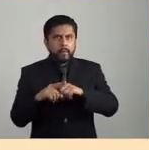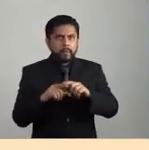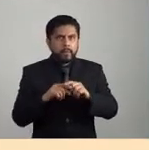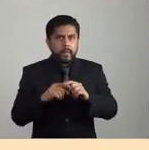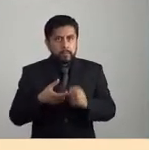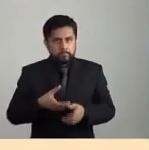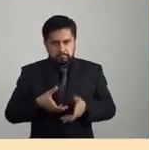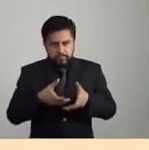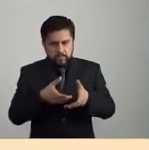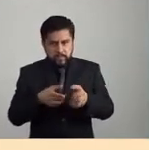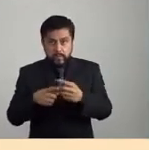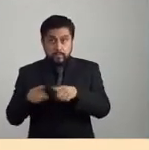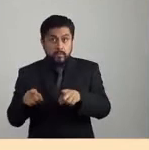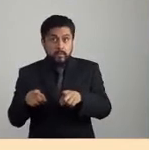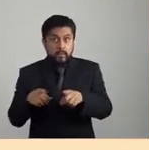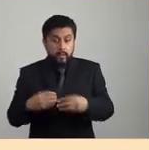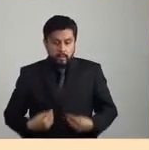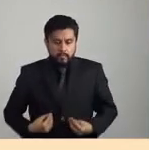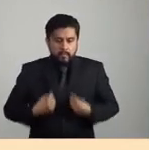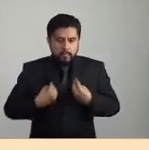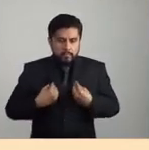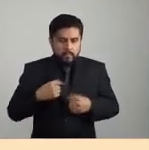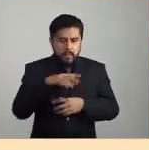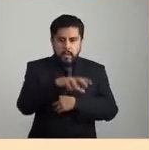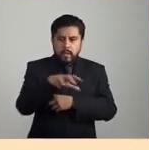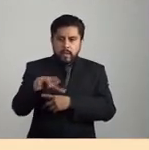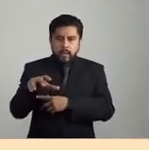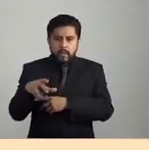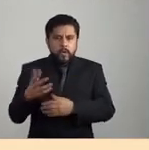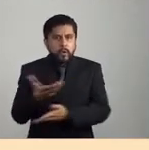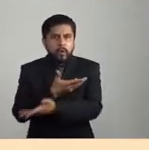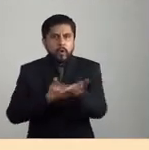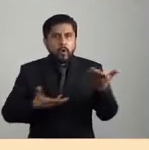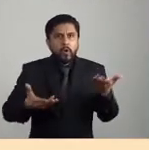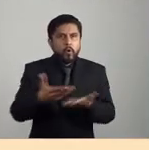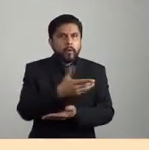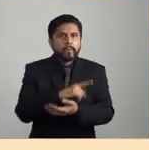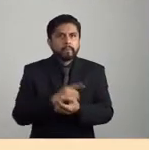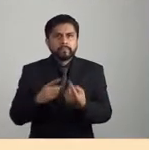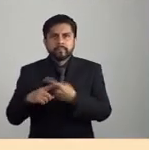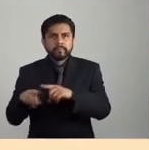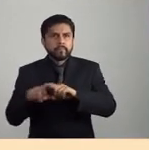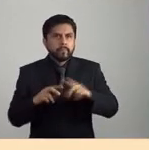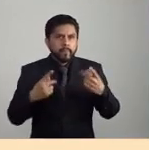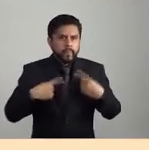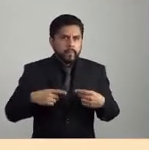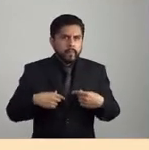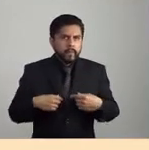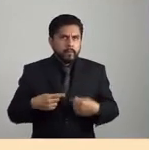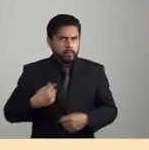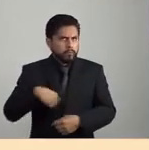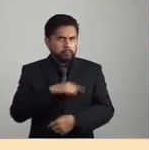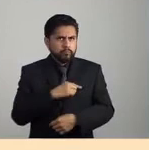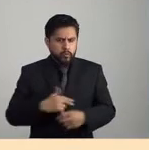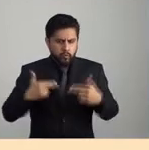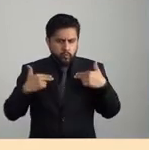estar en el mundo, ¿no?, y de convivir entre nosotros como especie humana, pero también